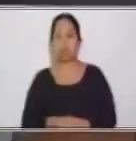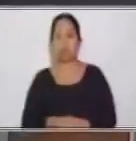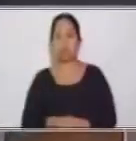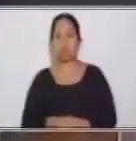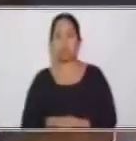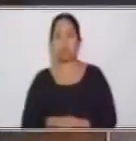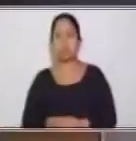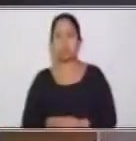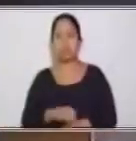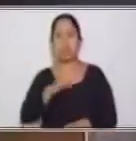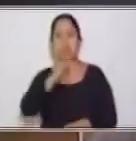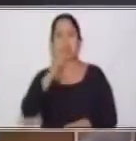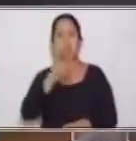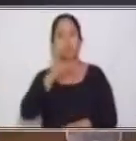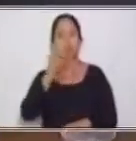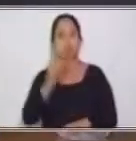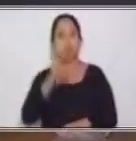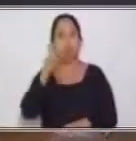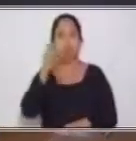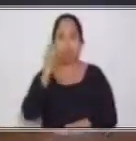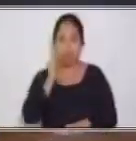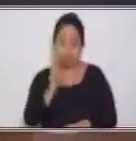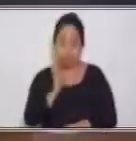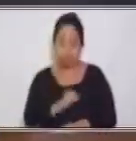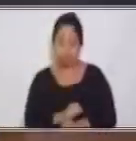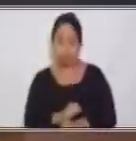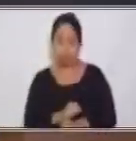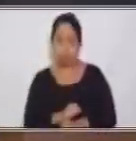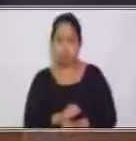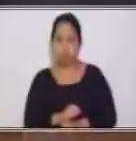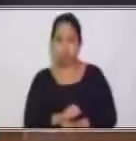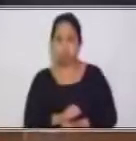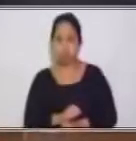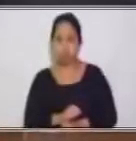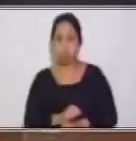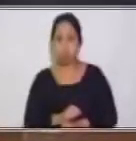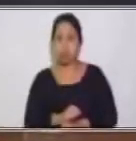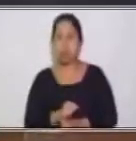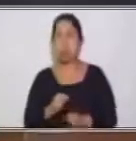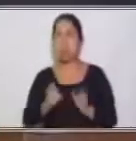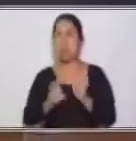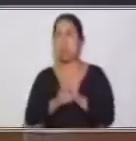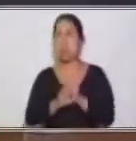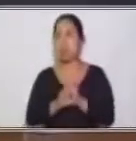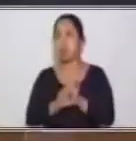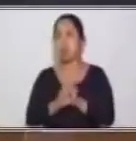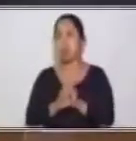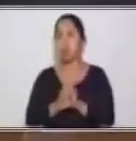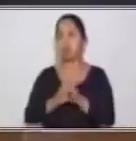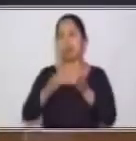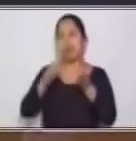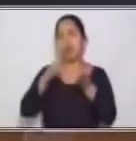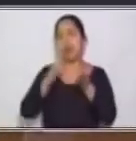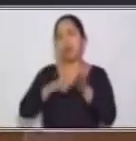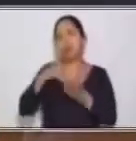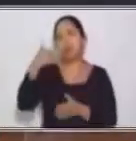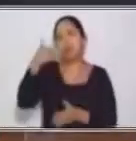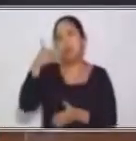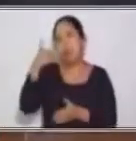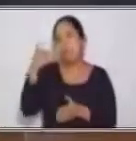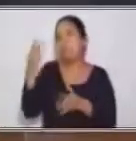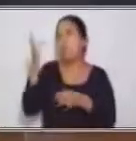bueno, es simple y sencillo. Usted, a través de los dispositivos digitales o a través de una fuente de información,